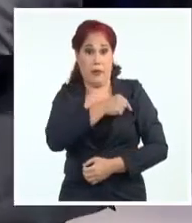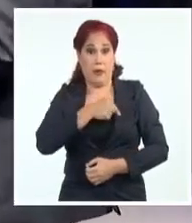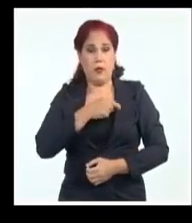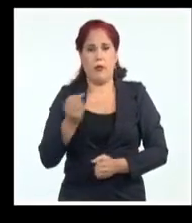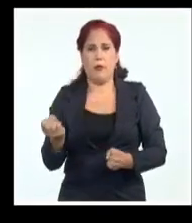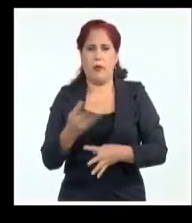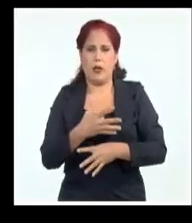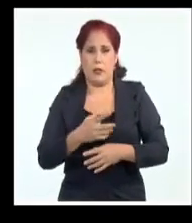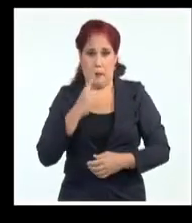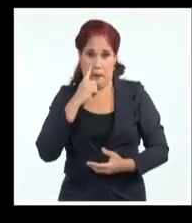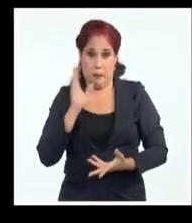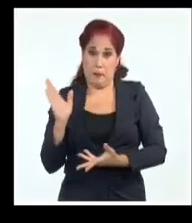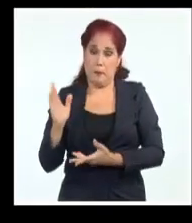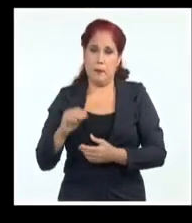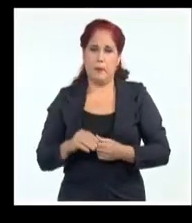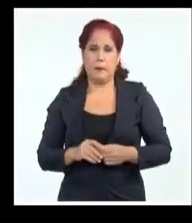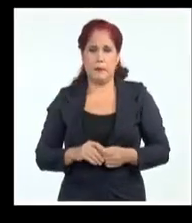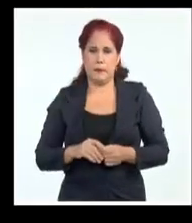Aquí está.